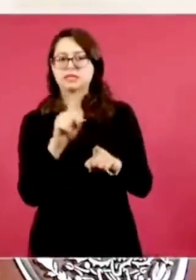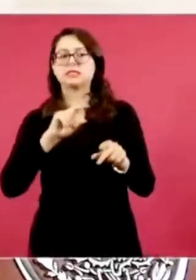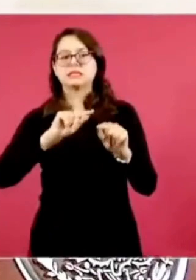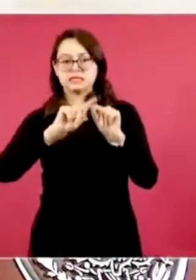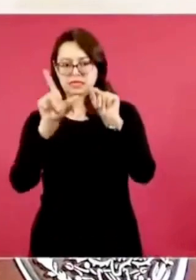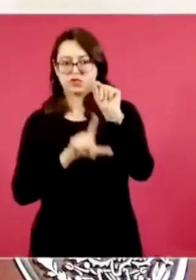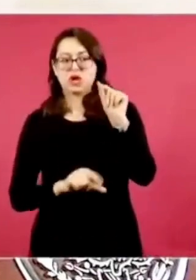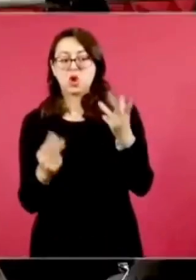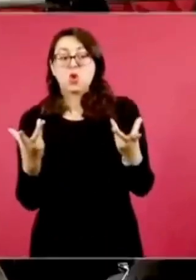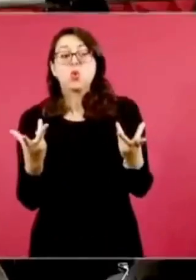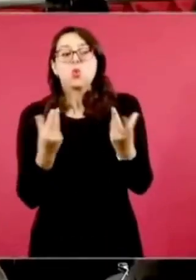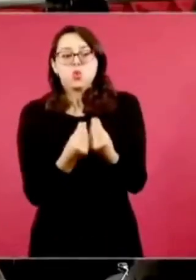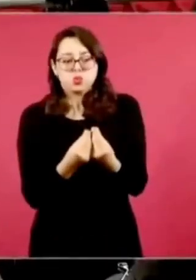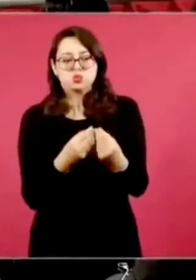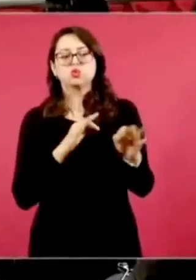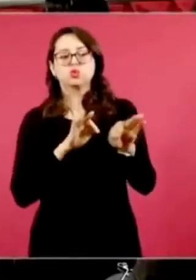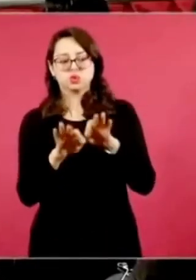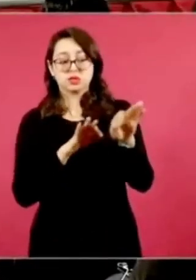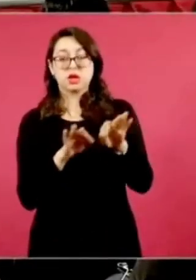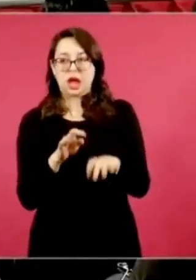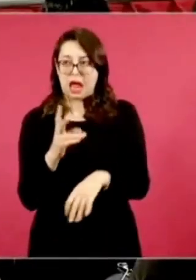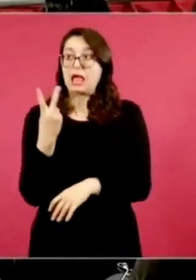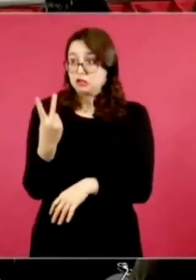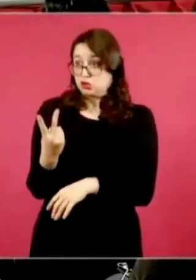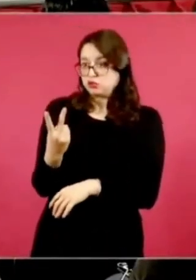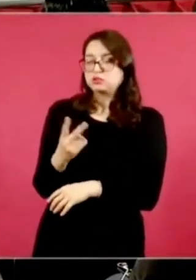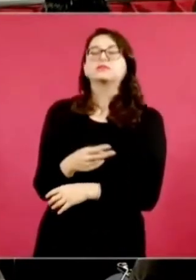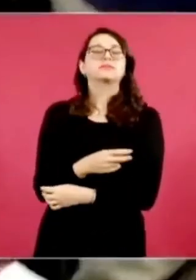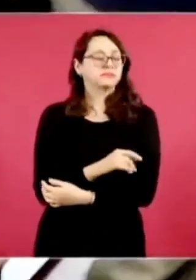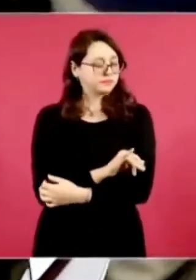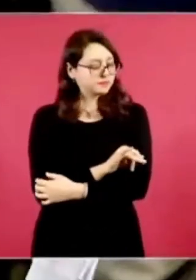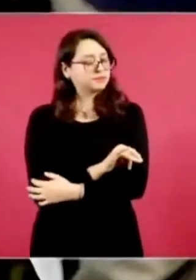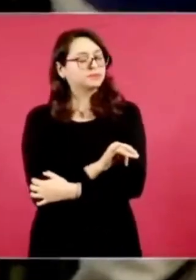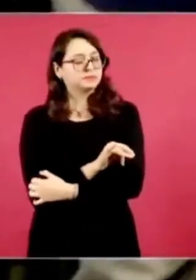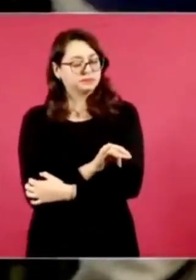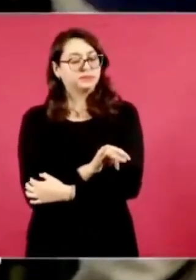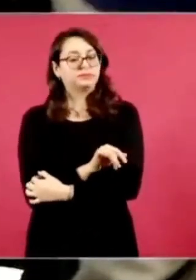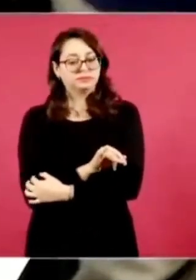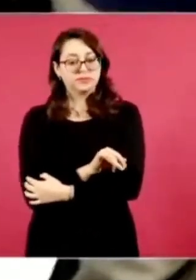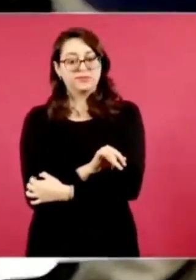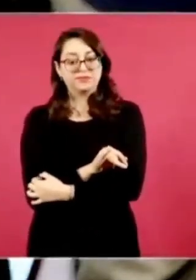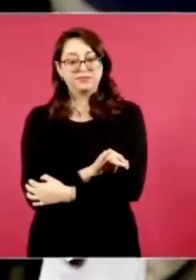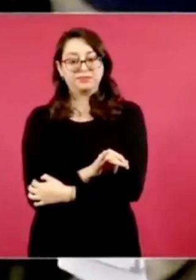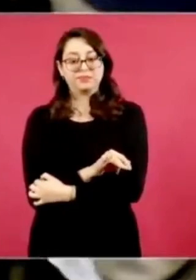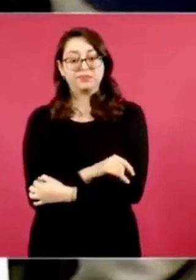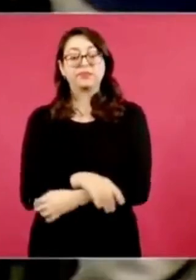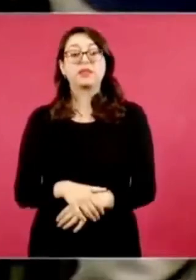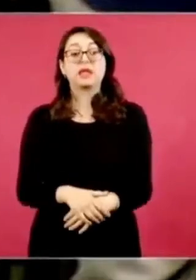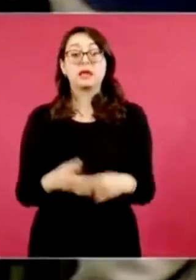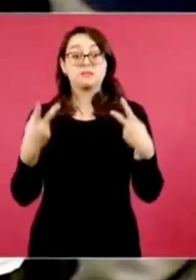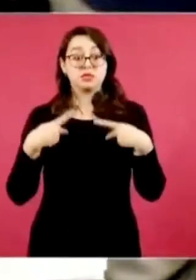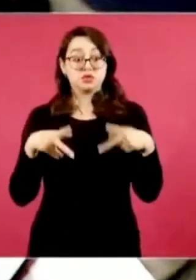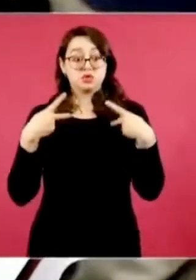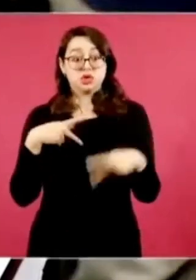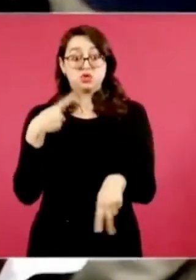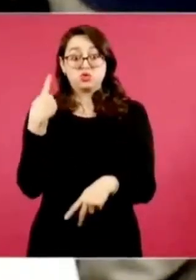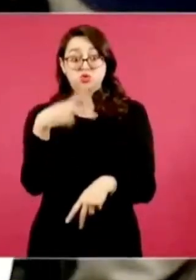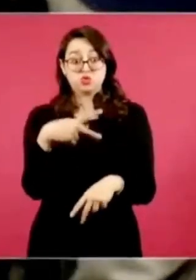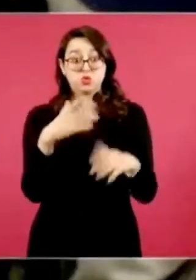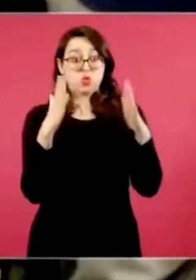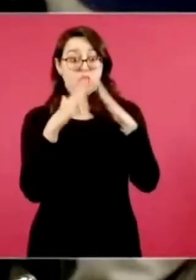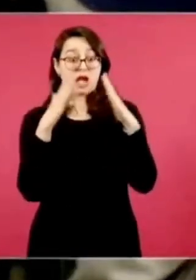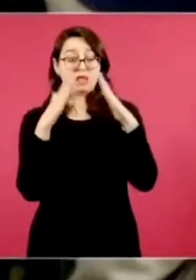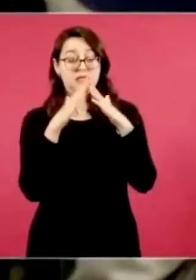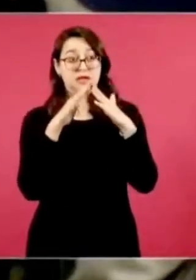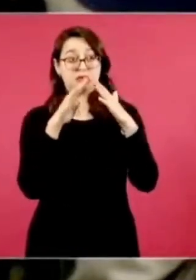Está trabajando de manera conjunta, sí. ¿Y van a pedirle a la gente que está afectada de sus casas que se reúnen? Se les tiene